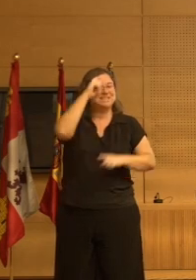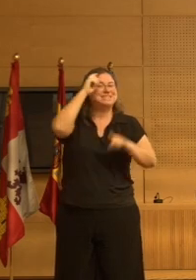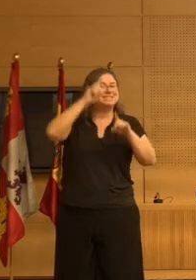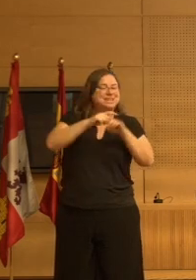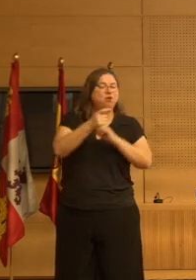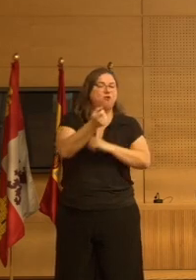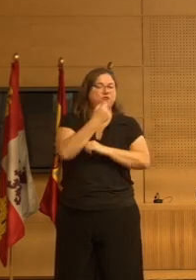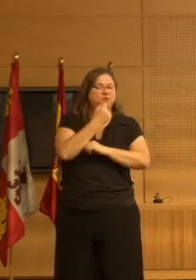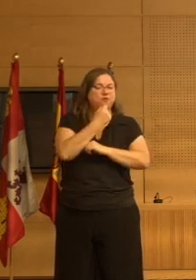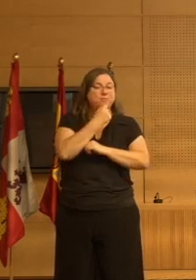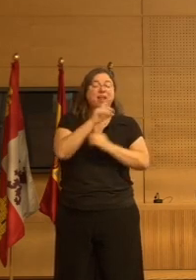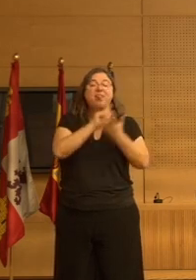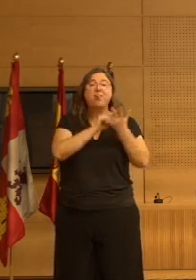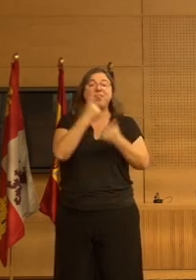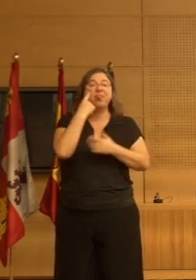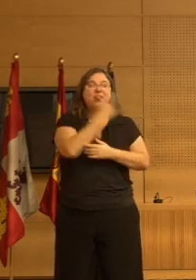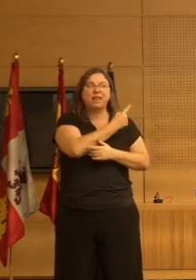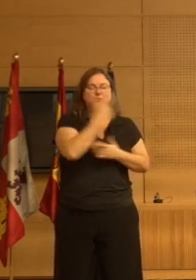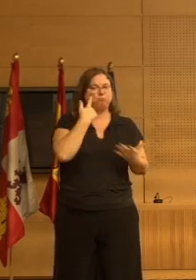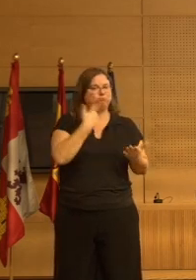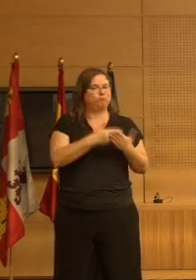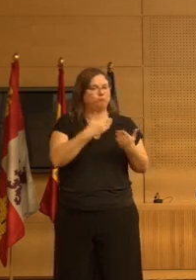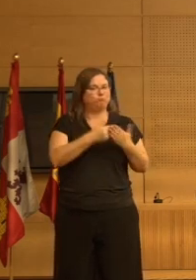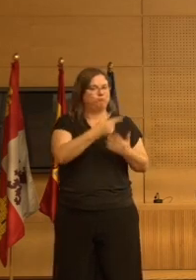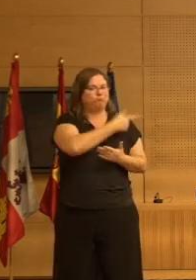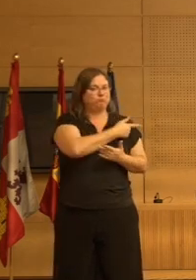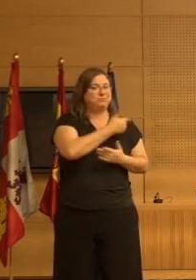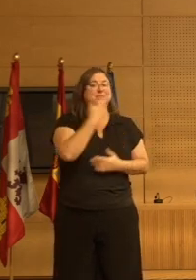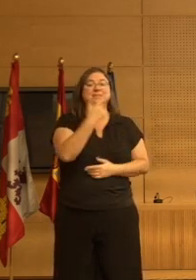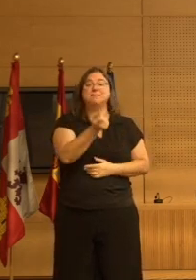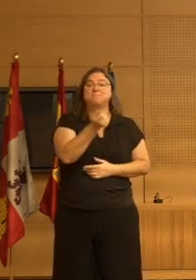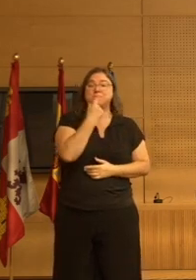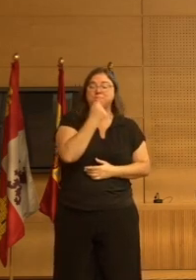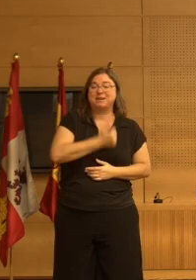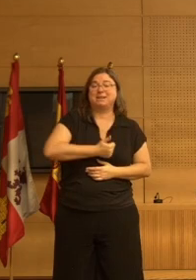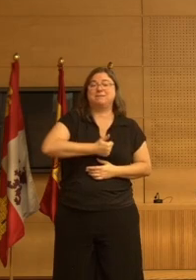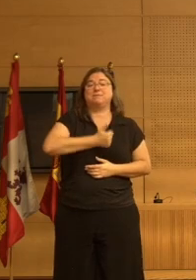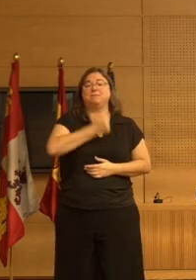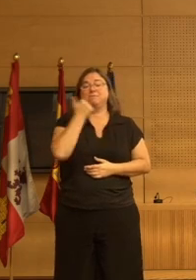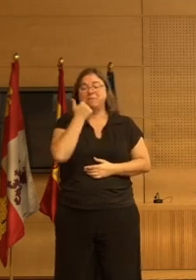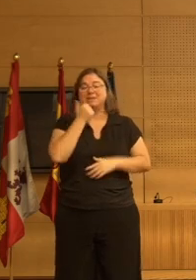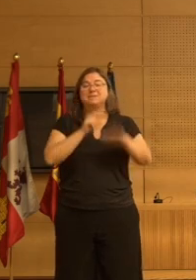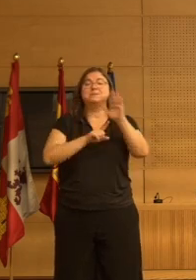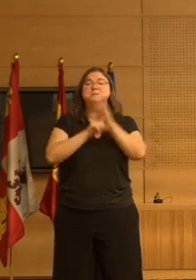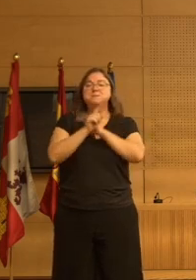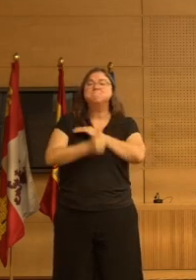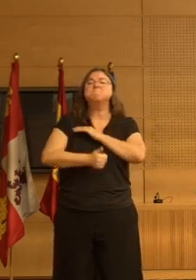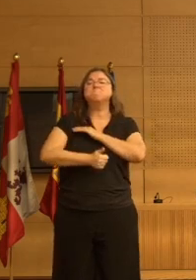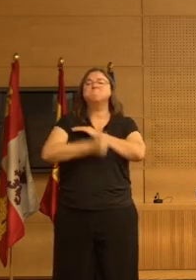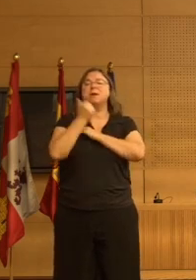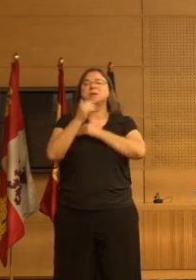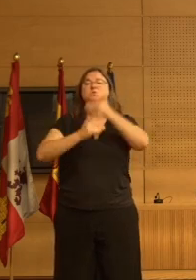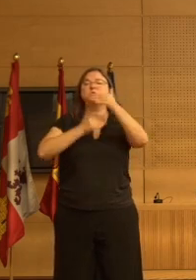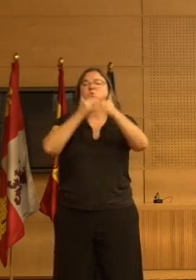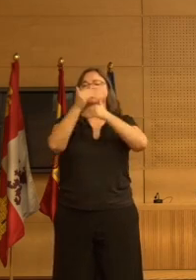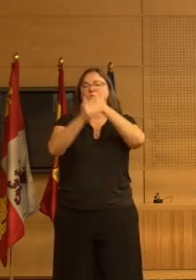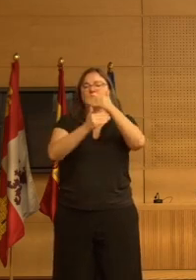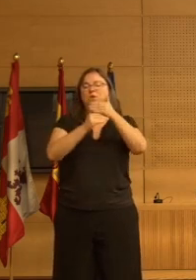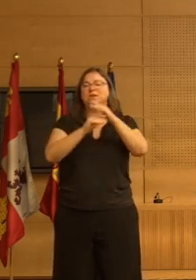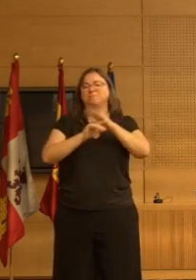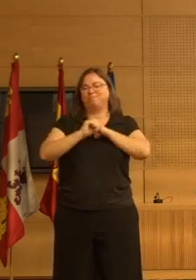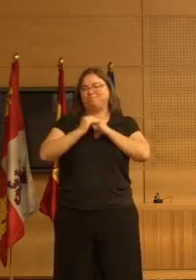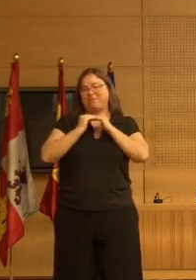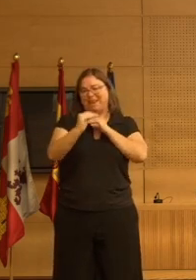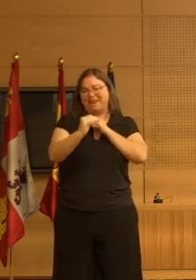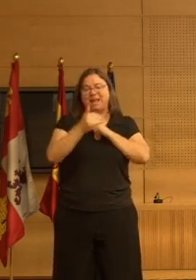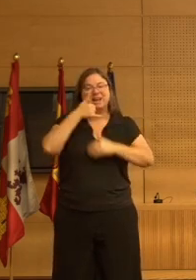fíjense que los datos científicos son muy claros, cuanto más fármacos está tomando, más aumenta de una manera progresiva, de una manera lineal,